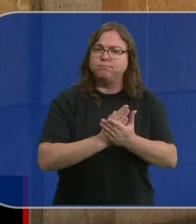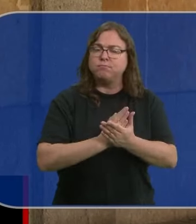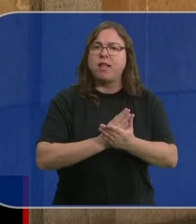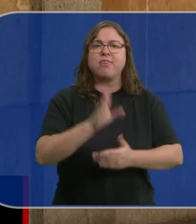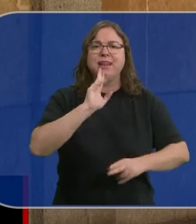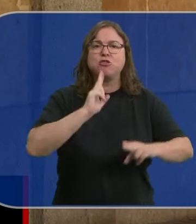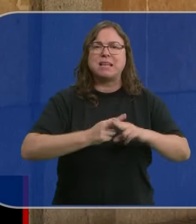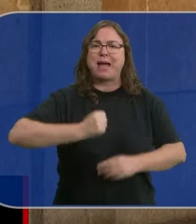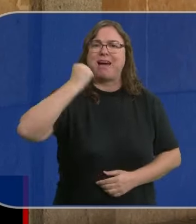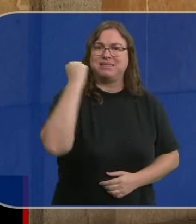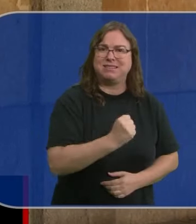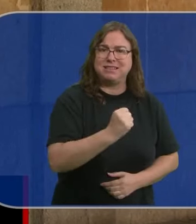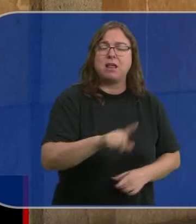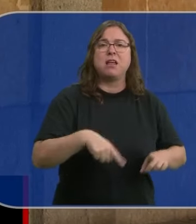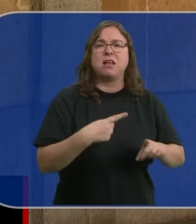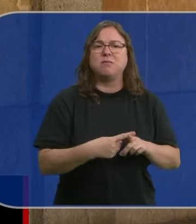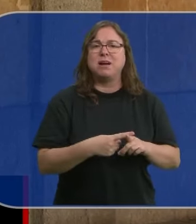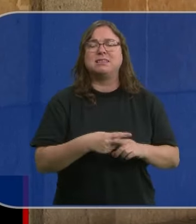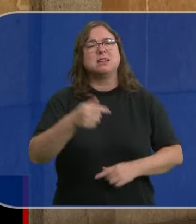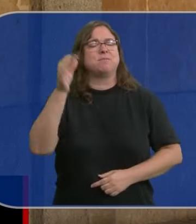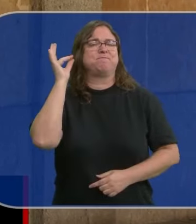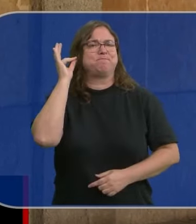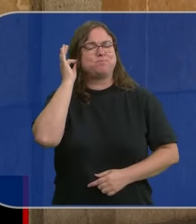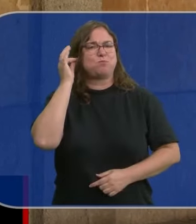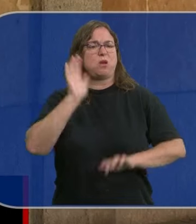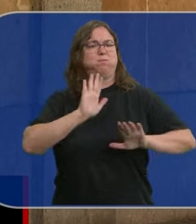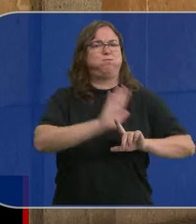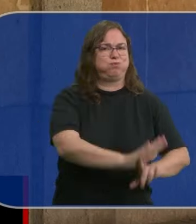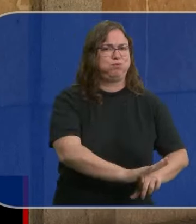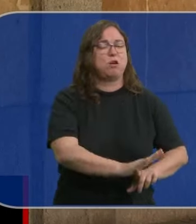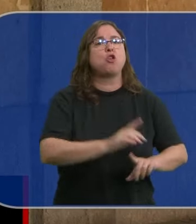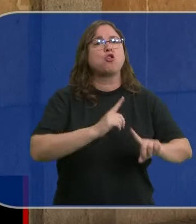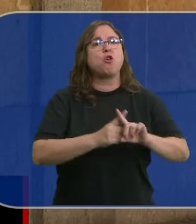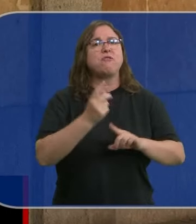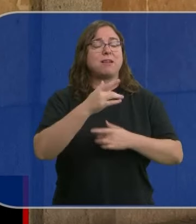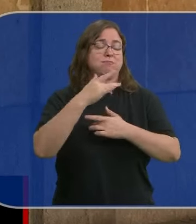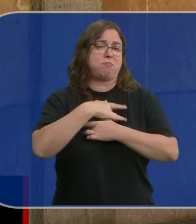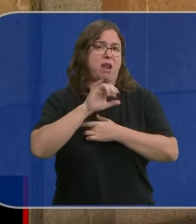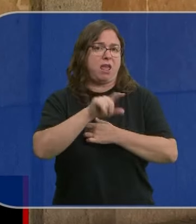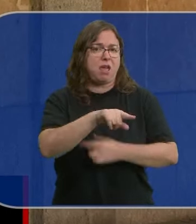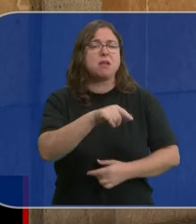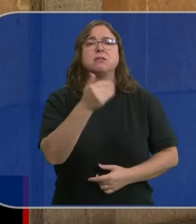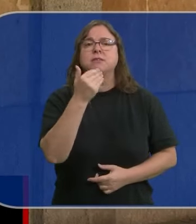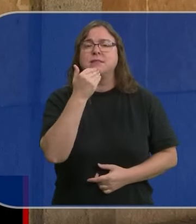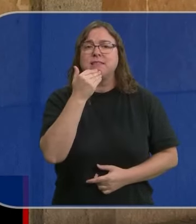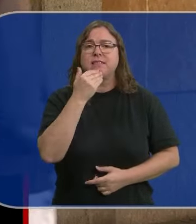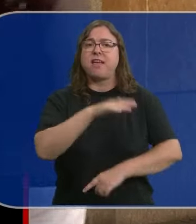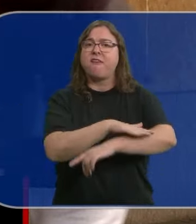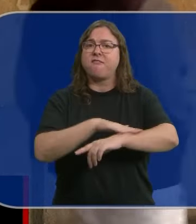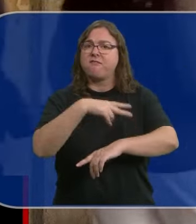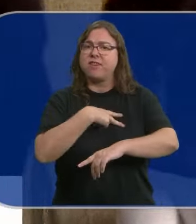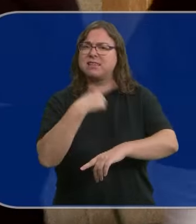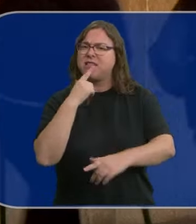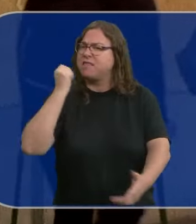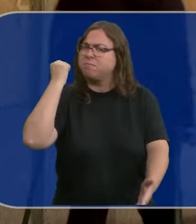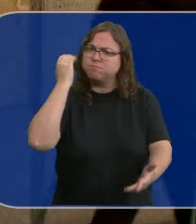de asesinato con el agravante de desprecio de género contra Yis María. El fiscal la ha mantenido a la petición de la máxima pena, 25